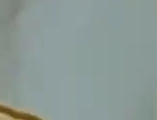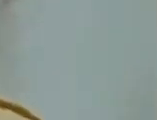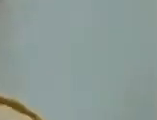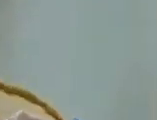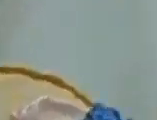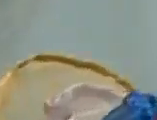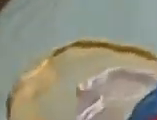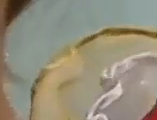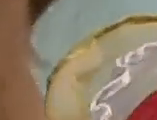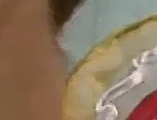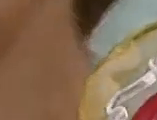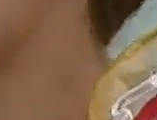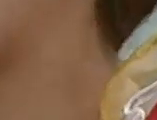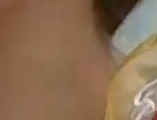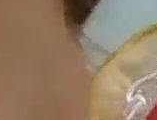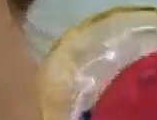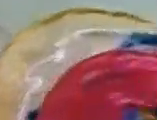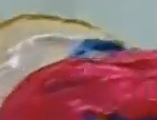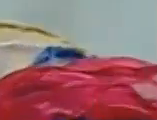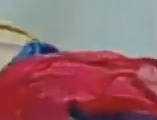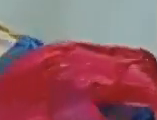y hacia adelante se canta Venezuela.